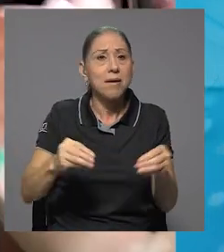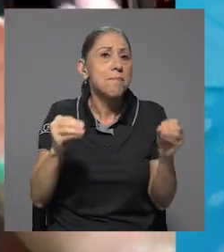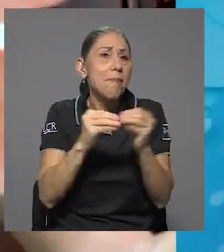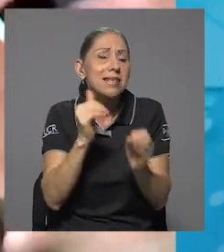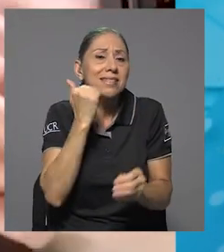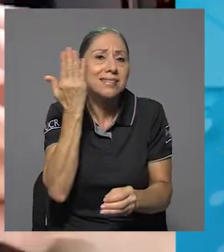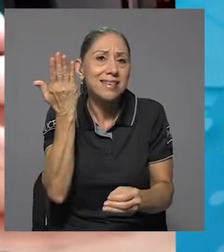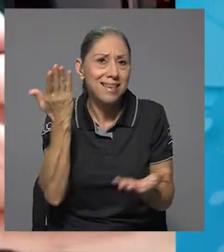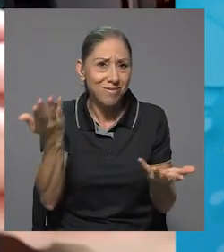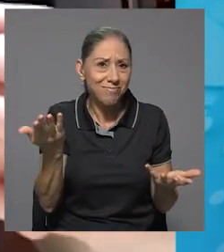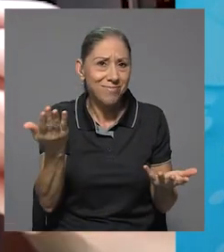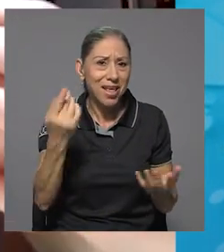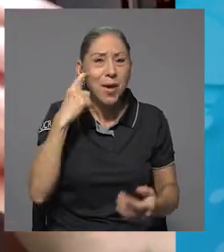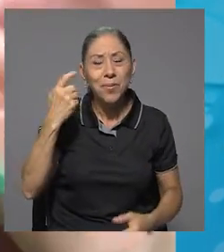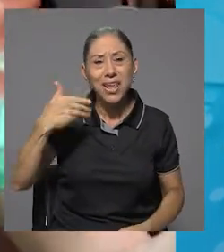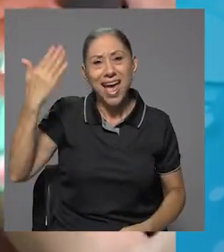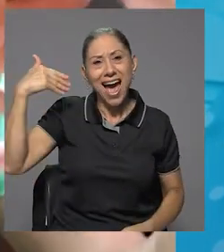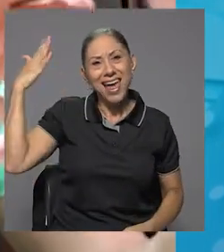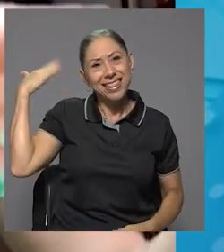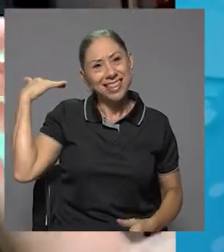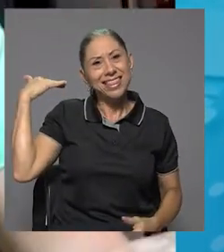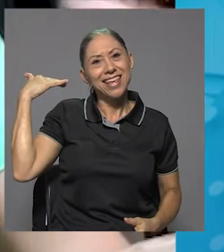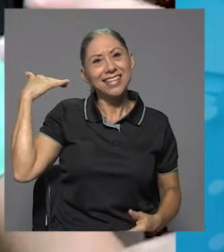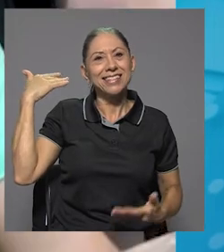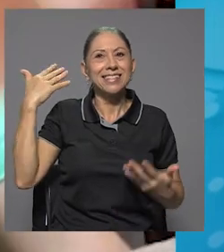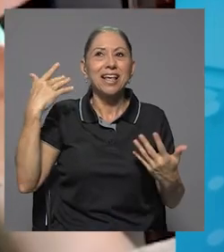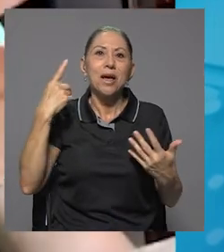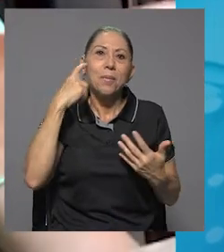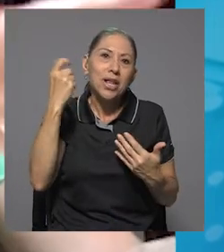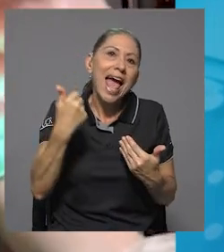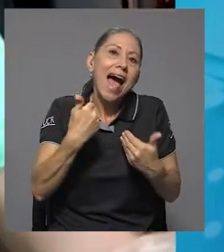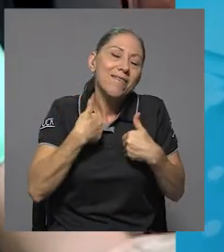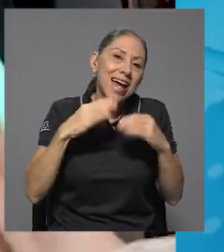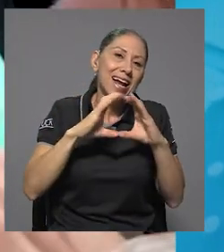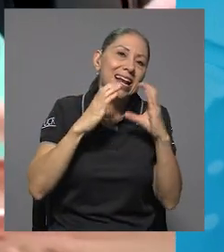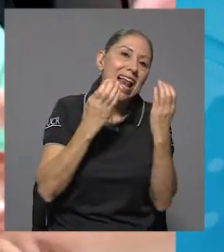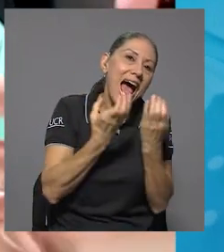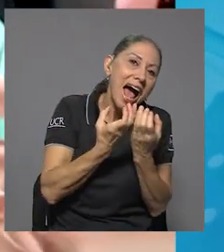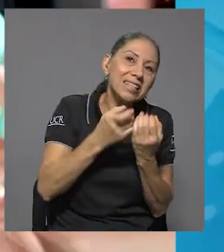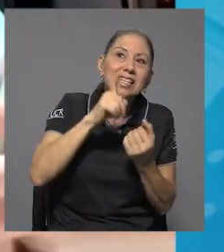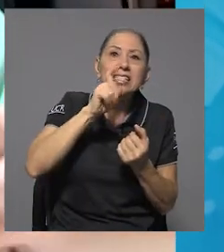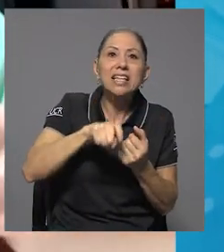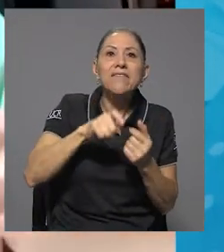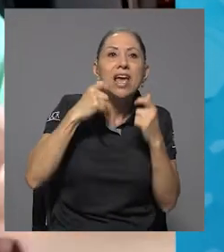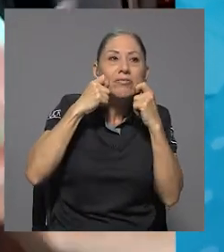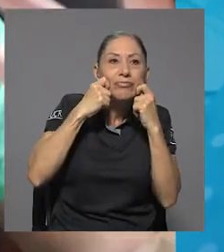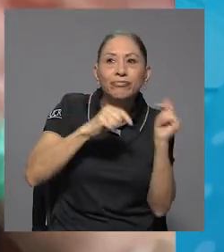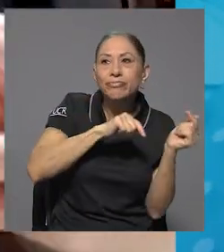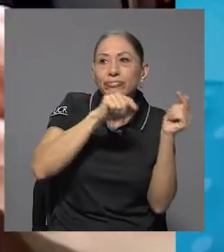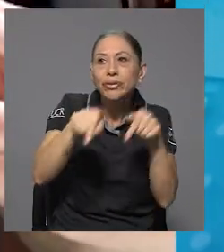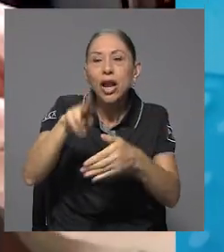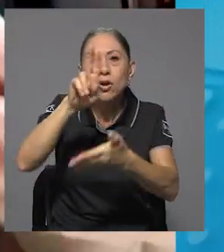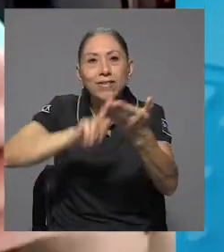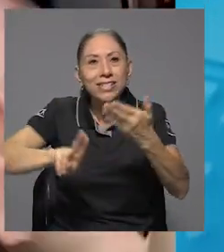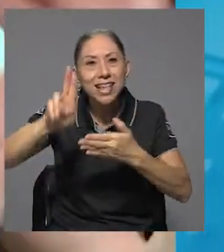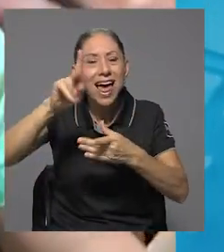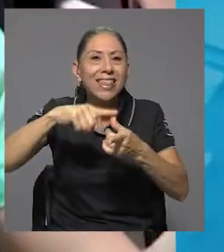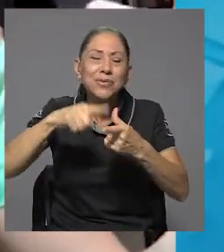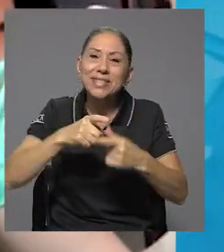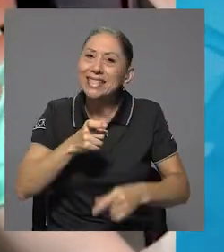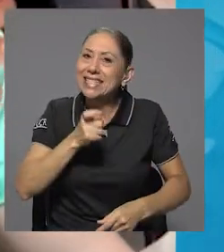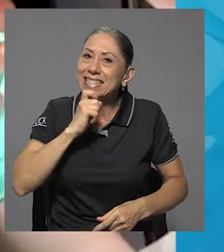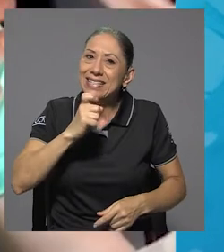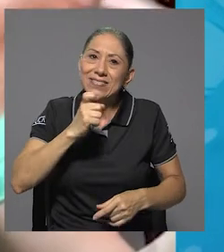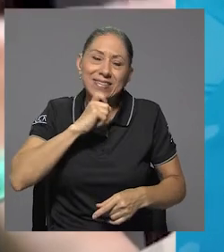sencilla, porque antes, por el tema de las clases, por el tema del traslado a la universidad, era un poco complicado, no se podía